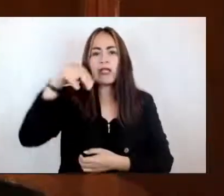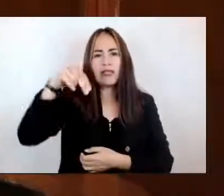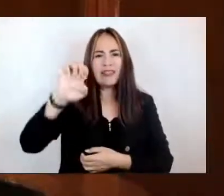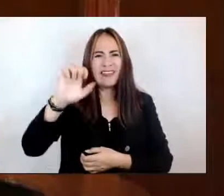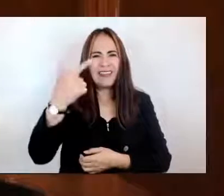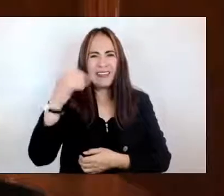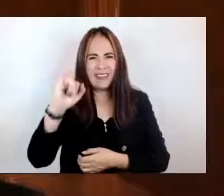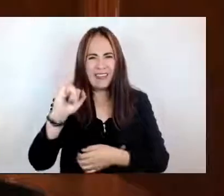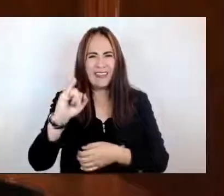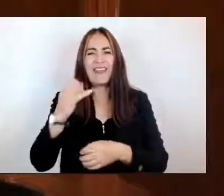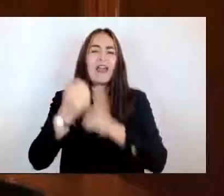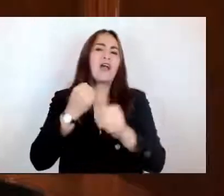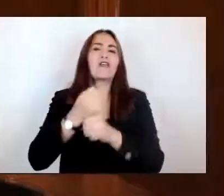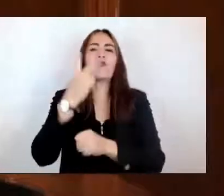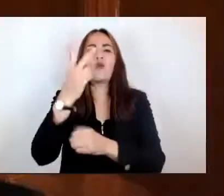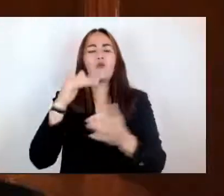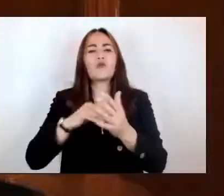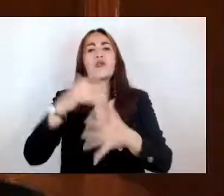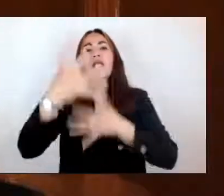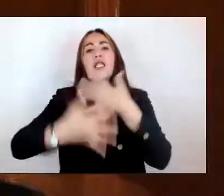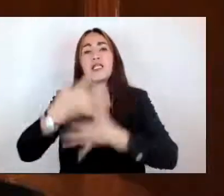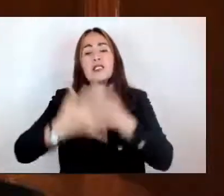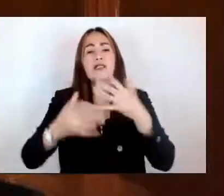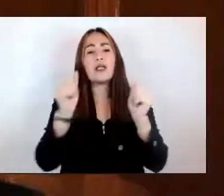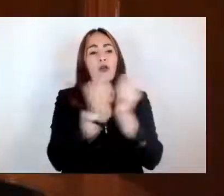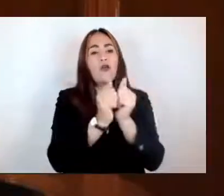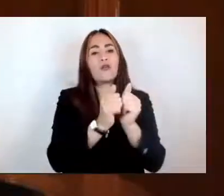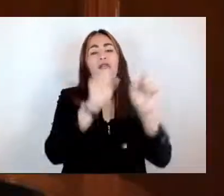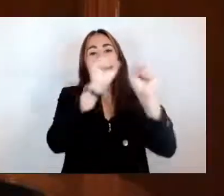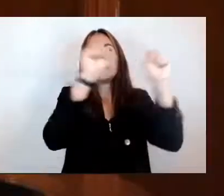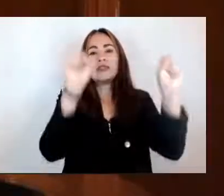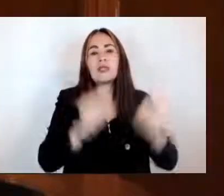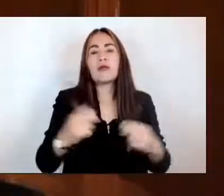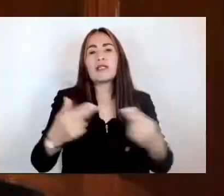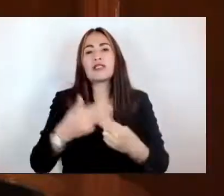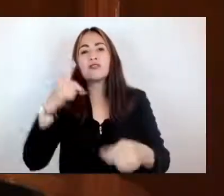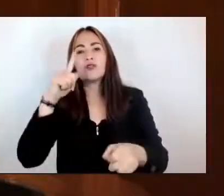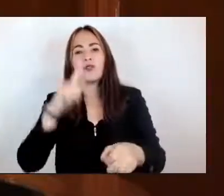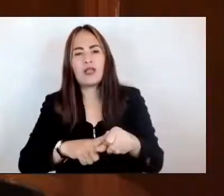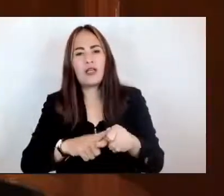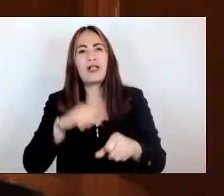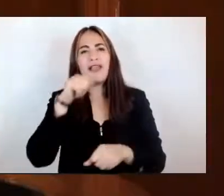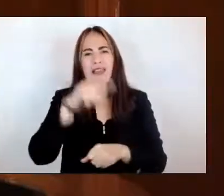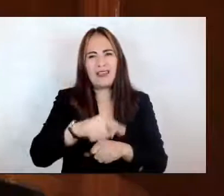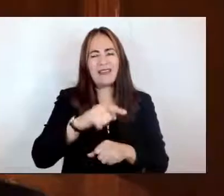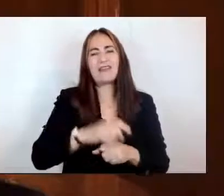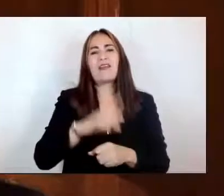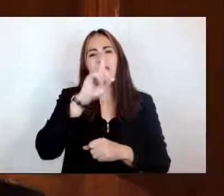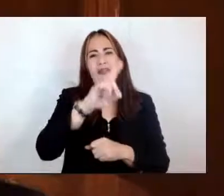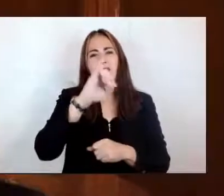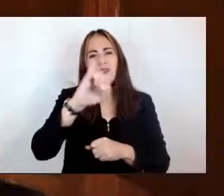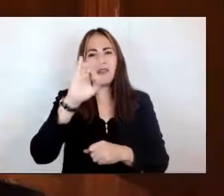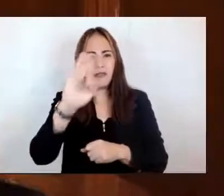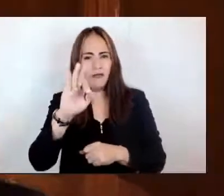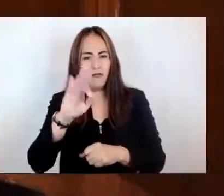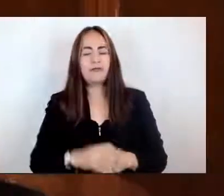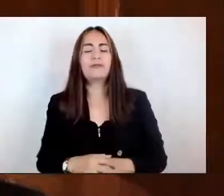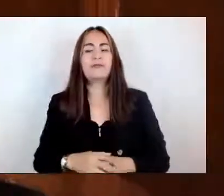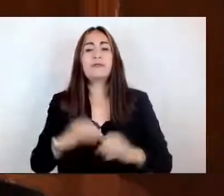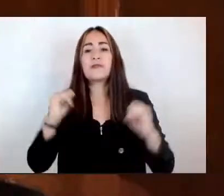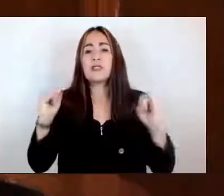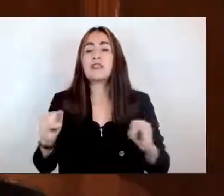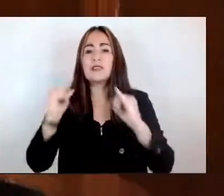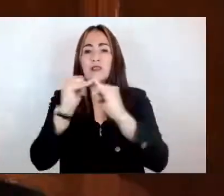con la colaboración de sistemas nacionales y estatales para el desarrollo integral de la familia, el Instituto de Desarrollo